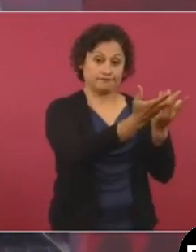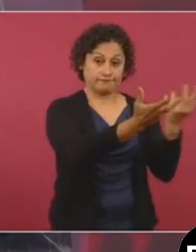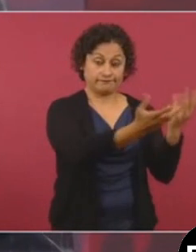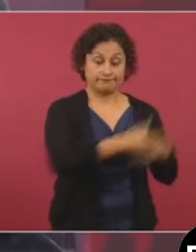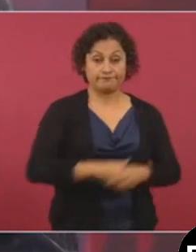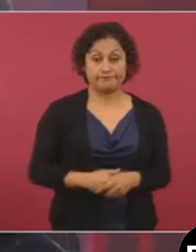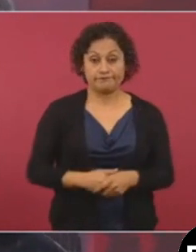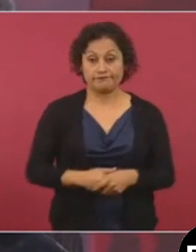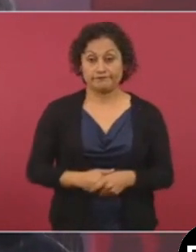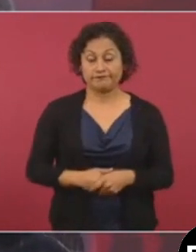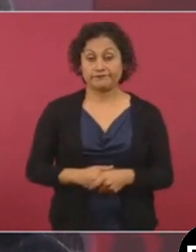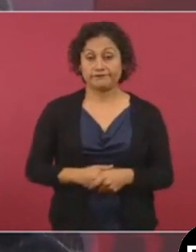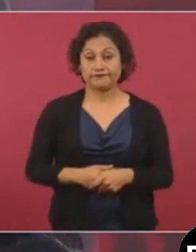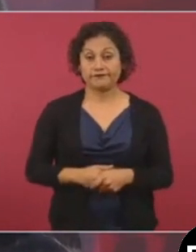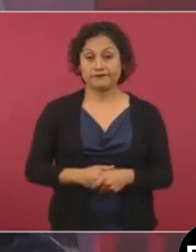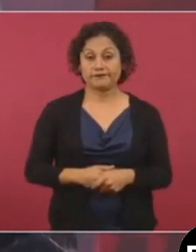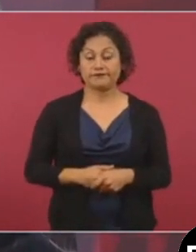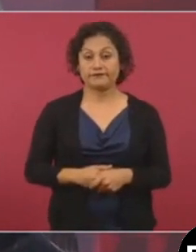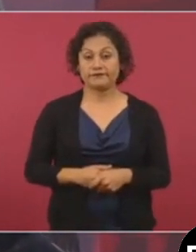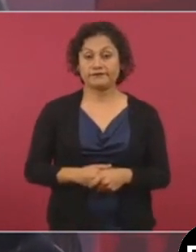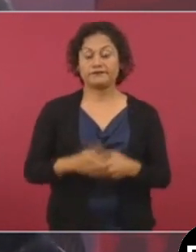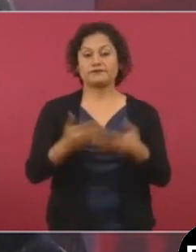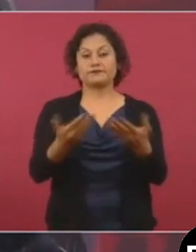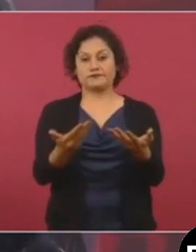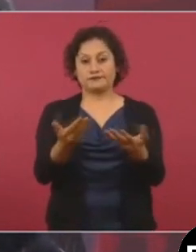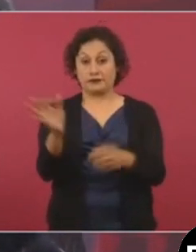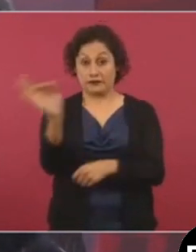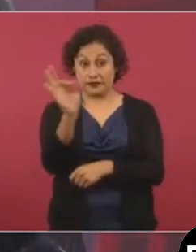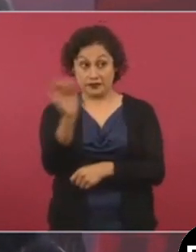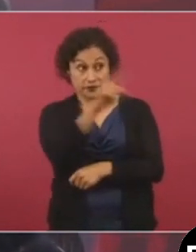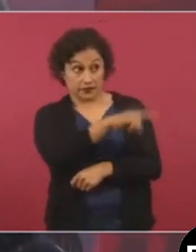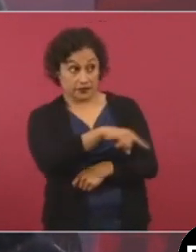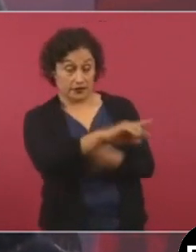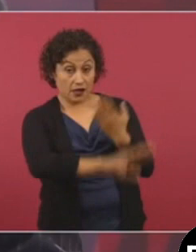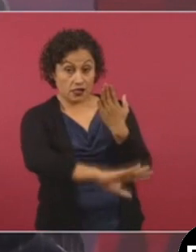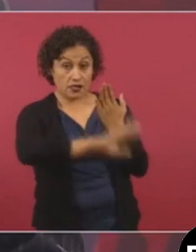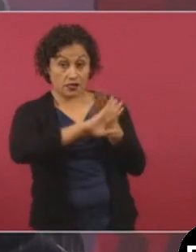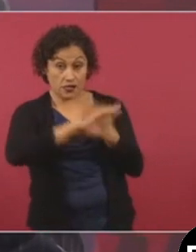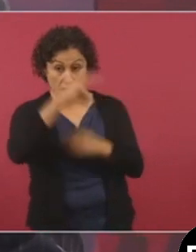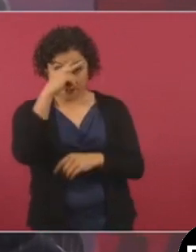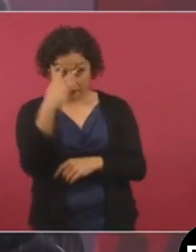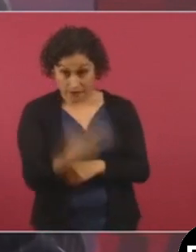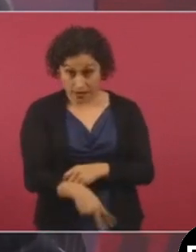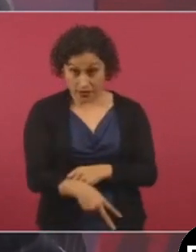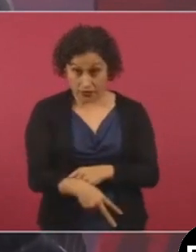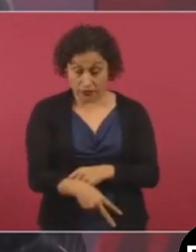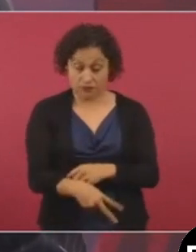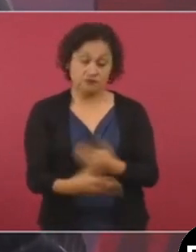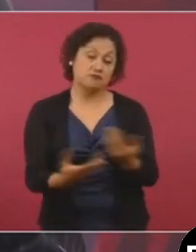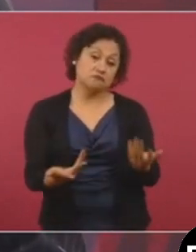Entonces, si siguen ofendiendo a México, nosotros vamos a seguir denunciándolos